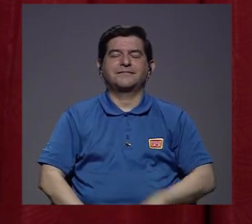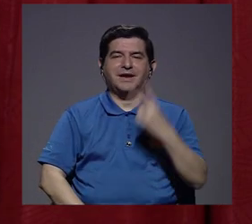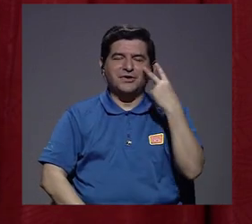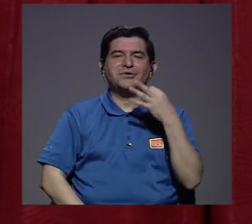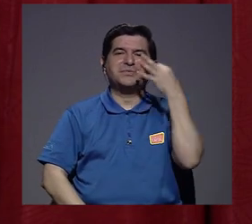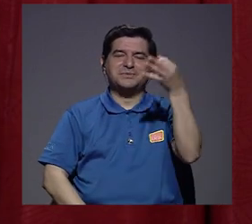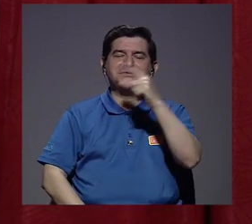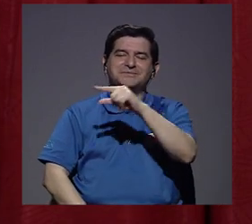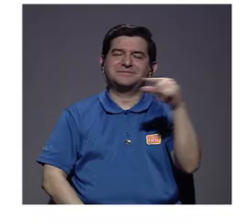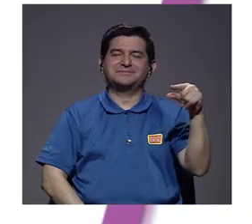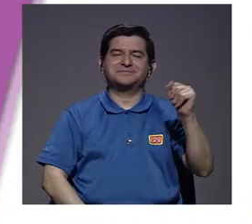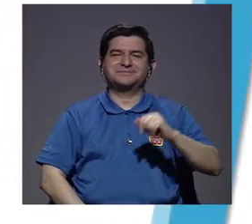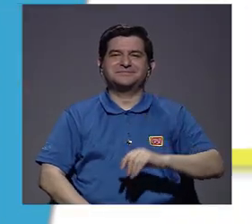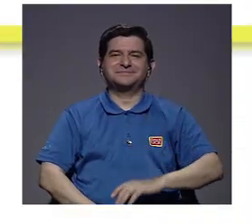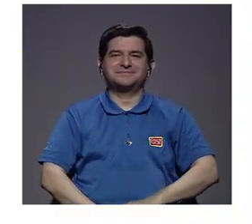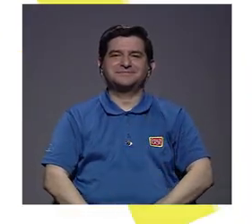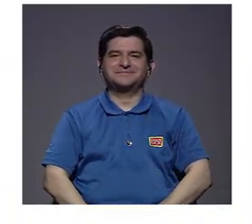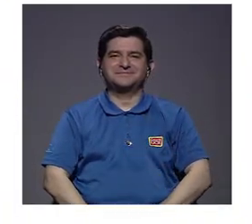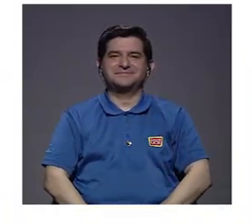CR. Hasta la próxima semana.